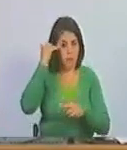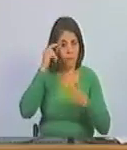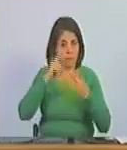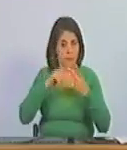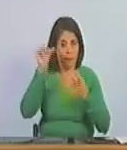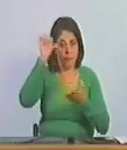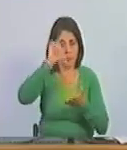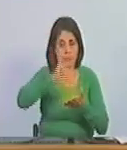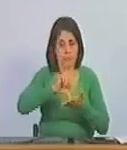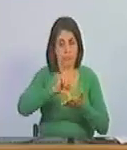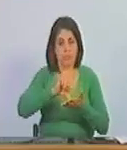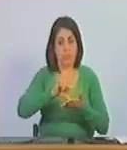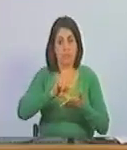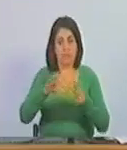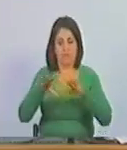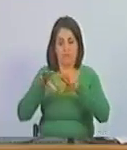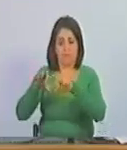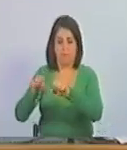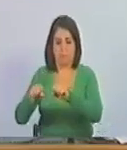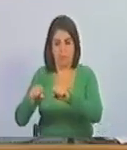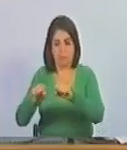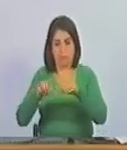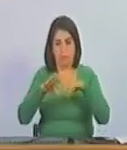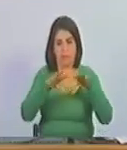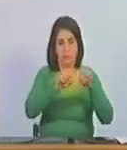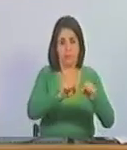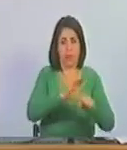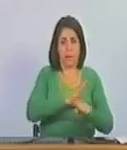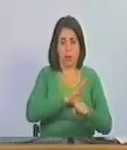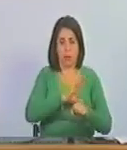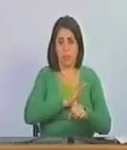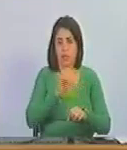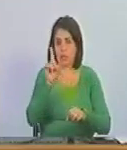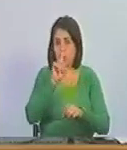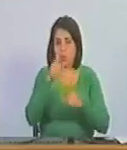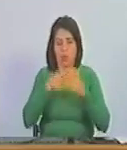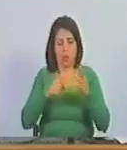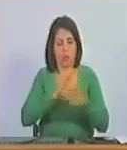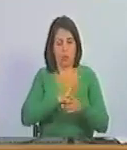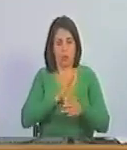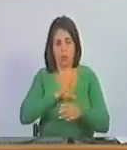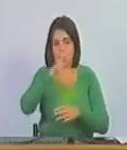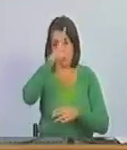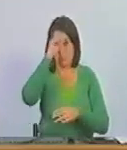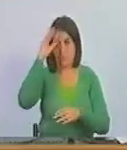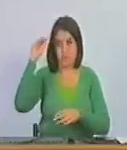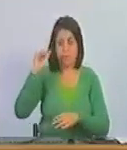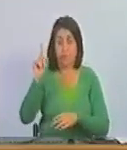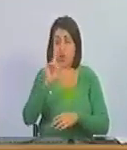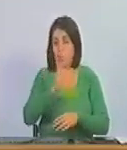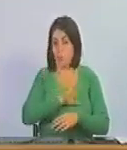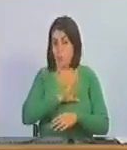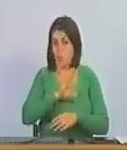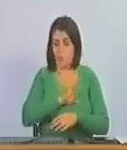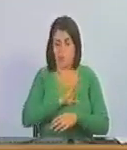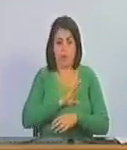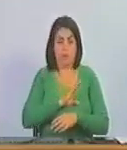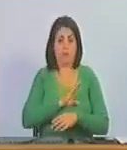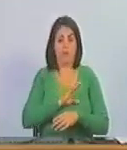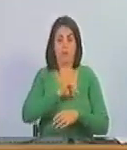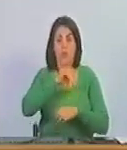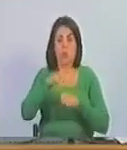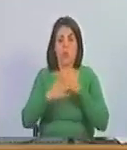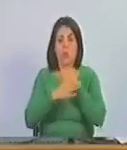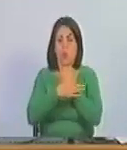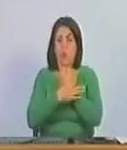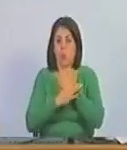con Irak de apropiarse de bienes que no le pertenecen a Donald Trump que no le pertenecen a Juan